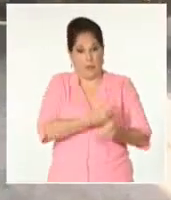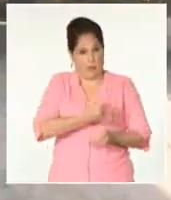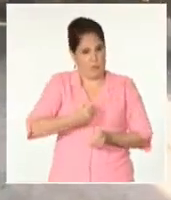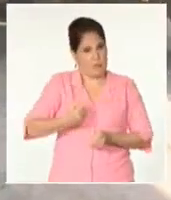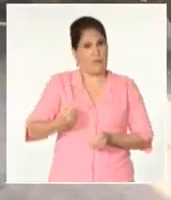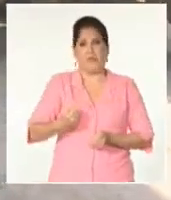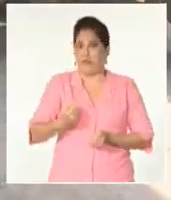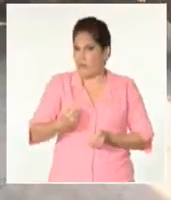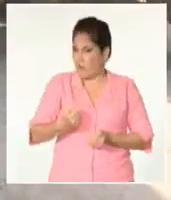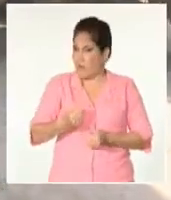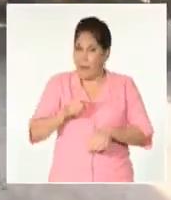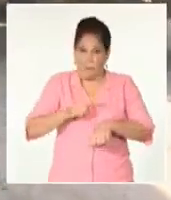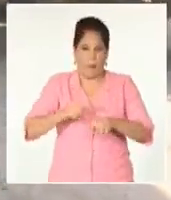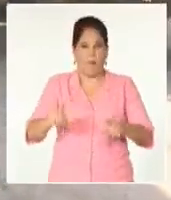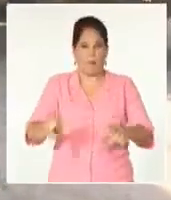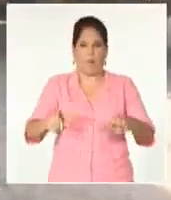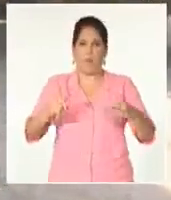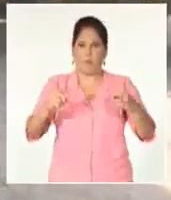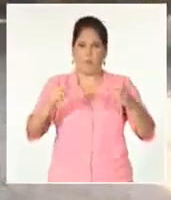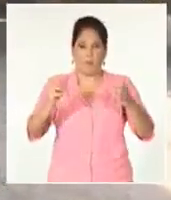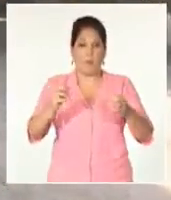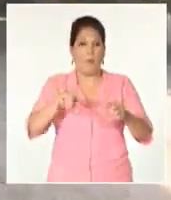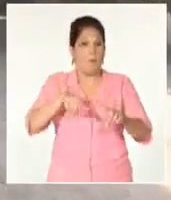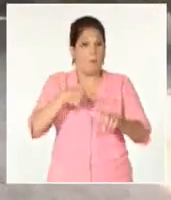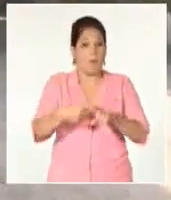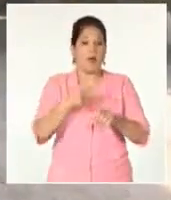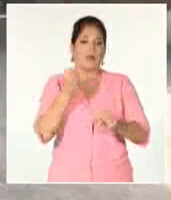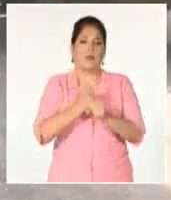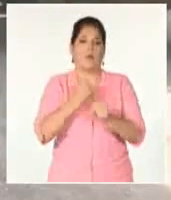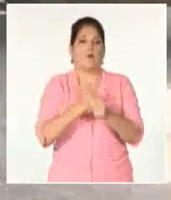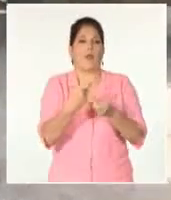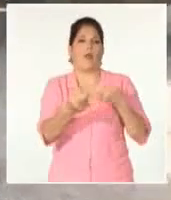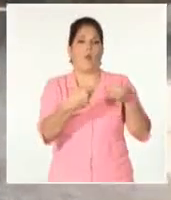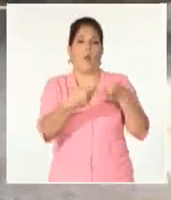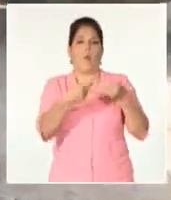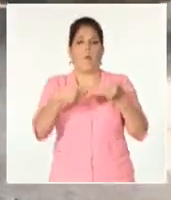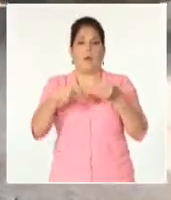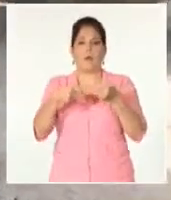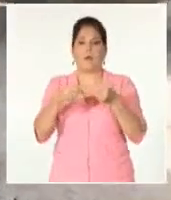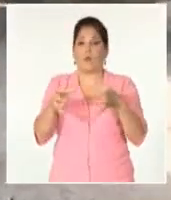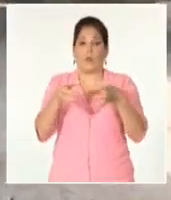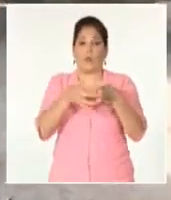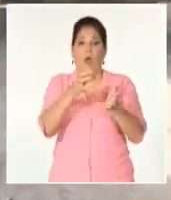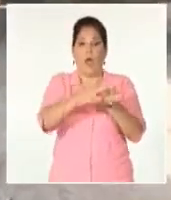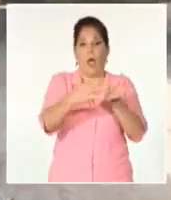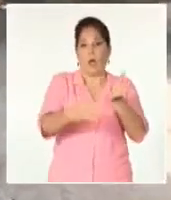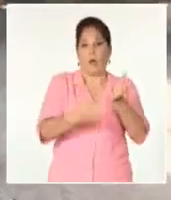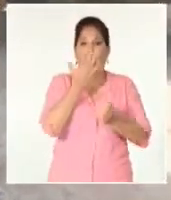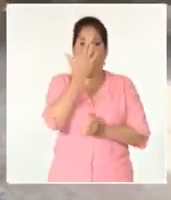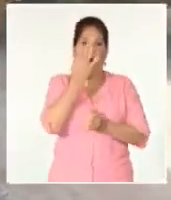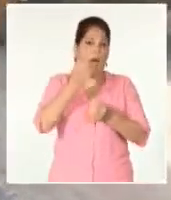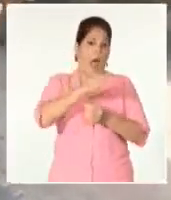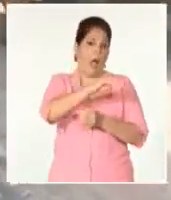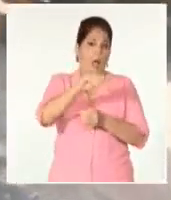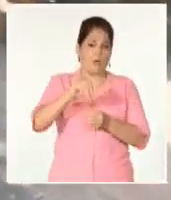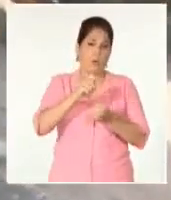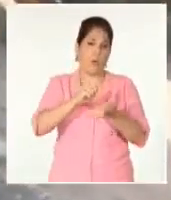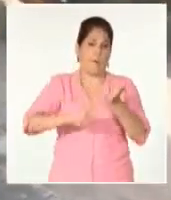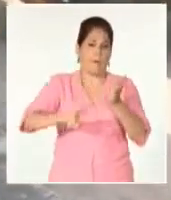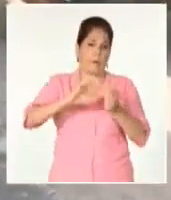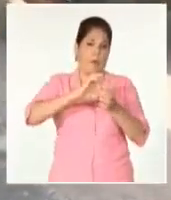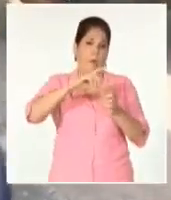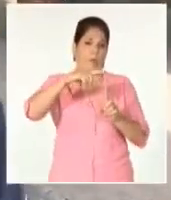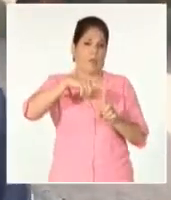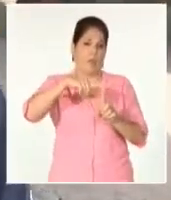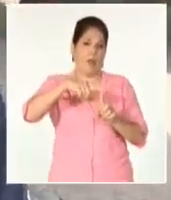aparte de los trabajadores de comercio, para ponerle la presencia de la rola azúcar al pueblo guantanamero. Decirle que